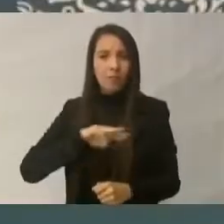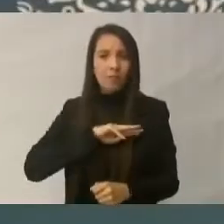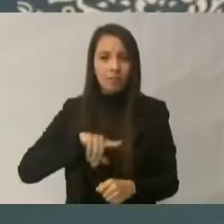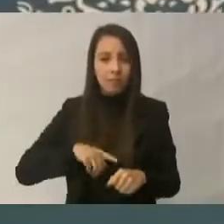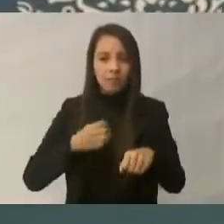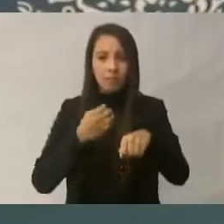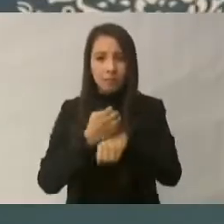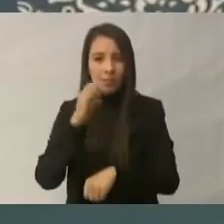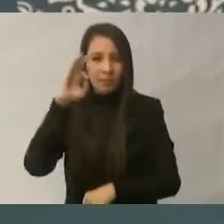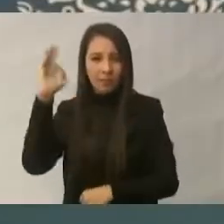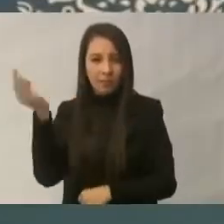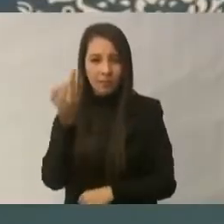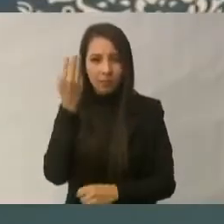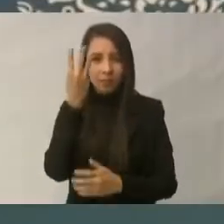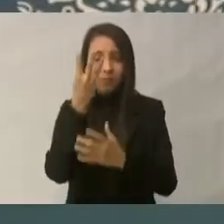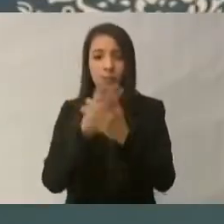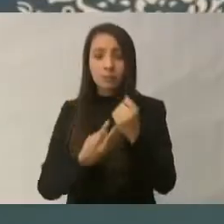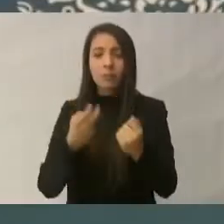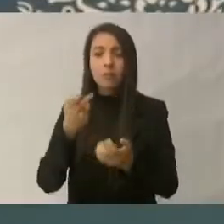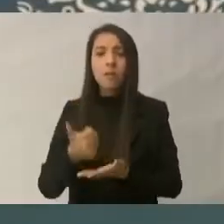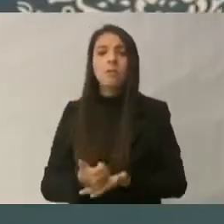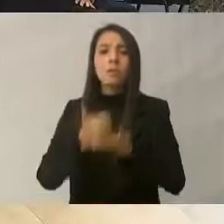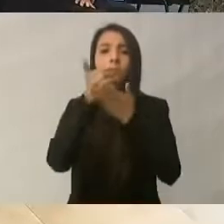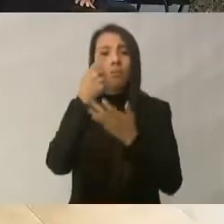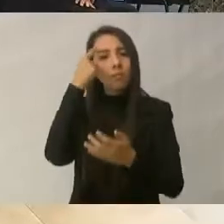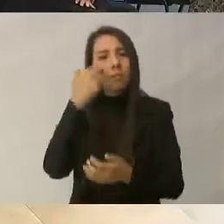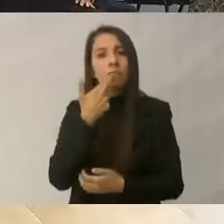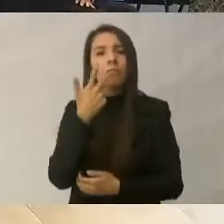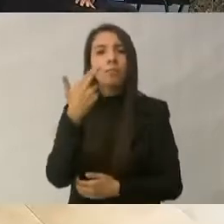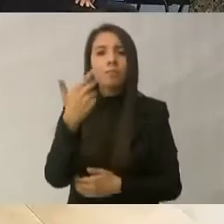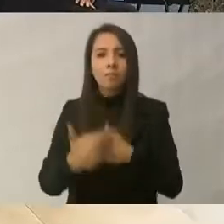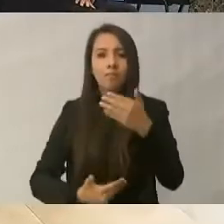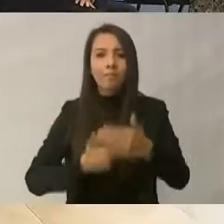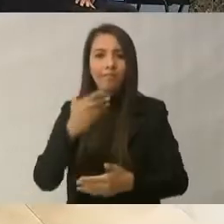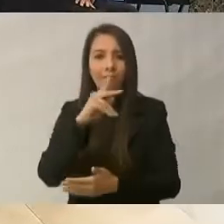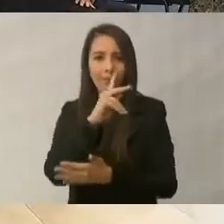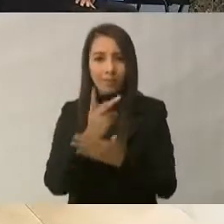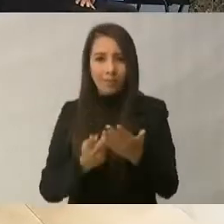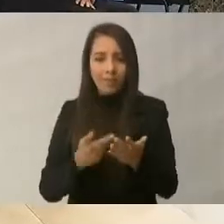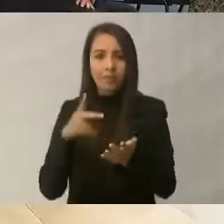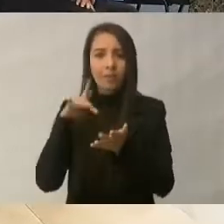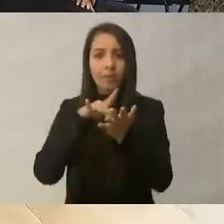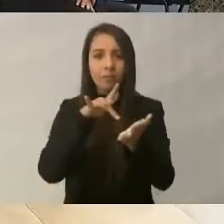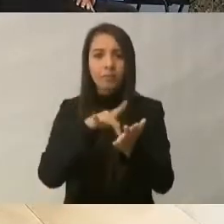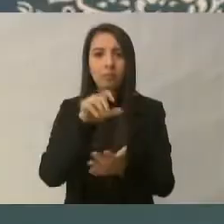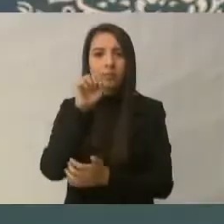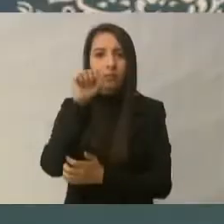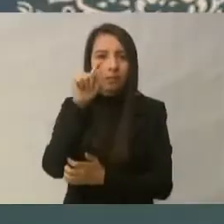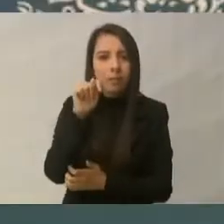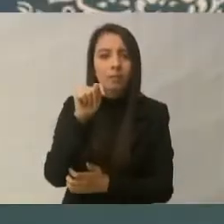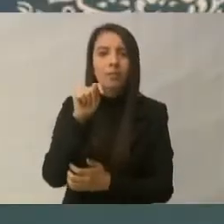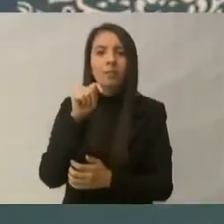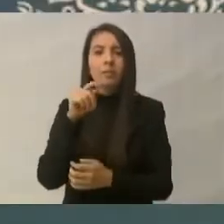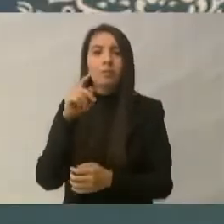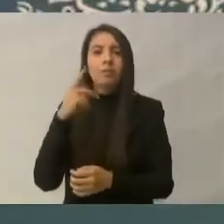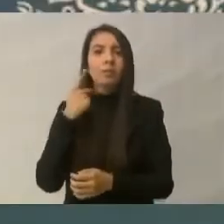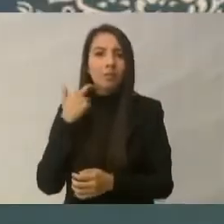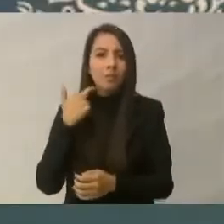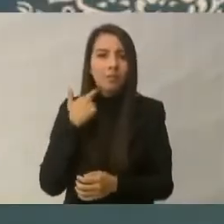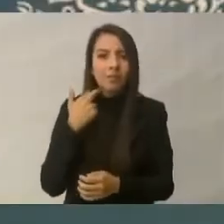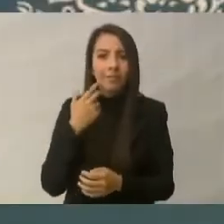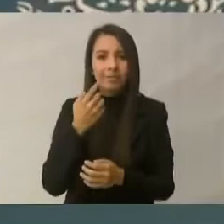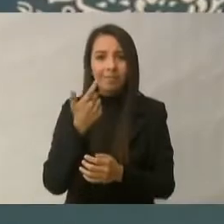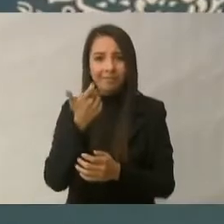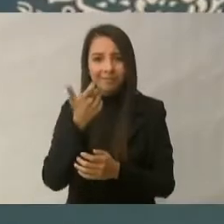mejorar todos los programas prioritarios. El apoyo del SAT, la Procuraduría Fiscal, la Comisión Nacional de